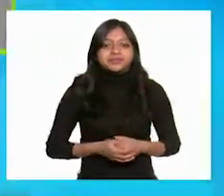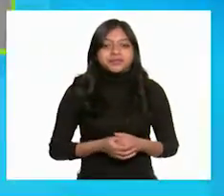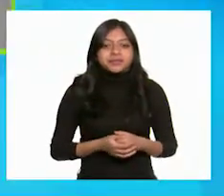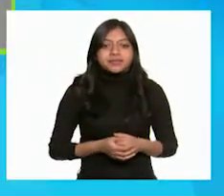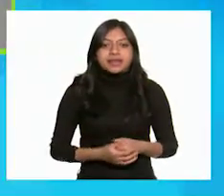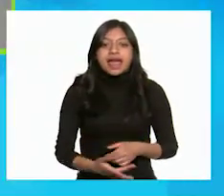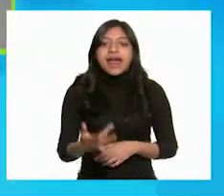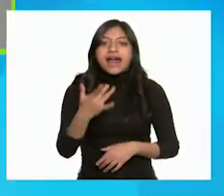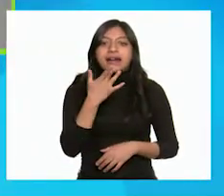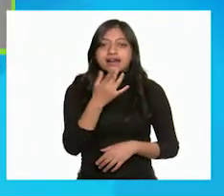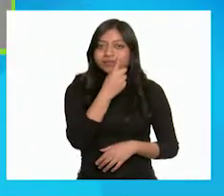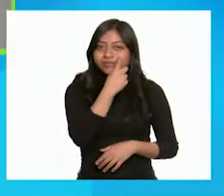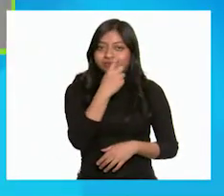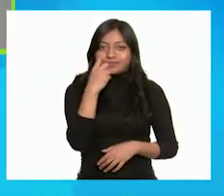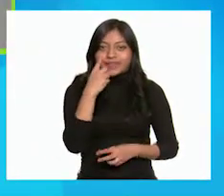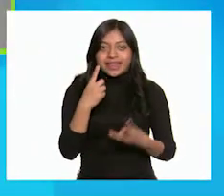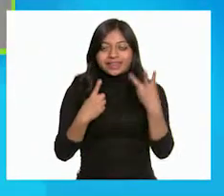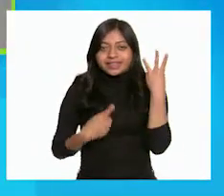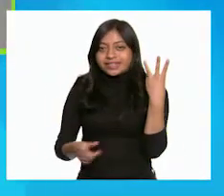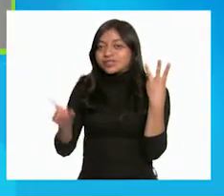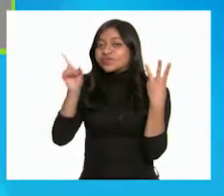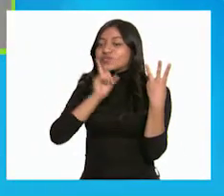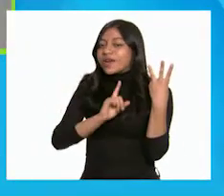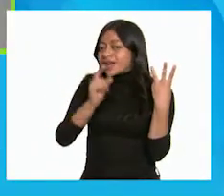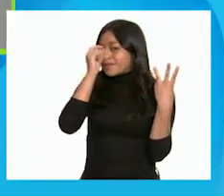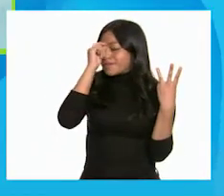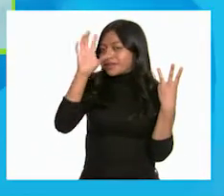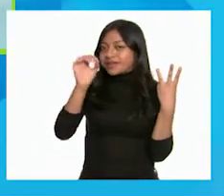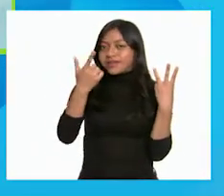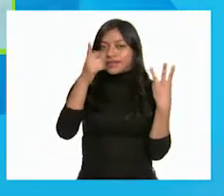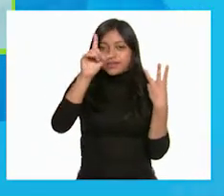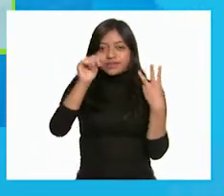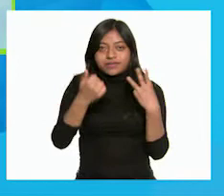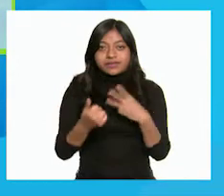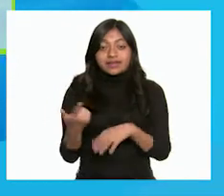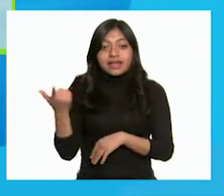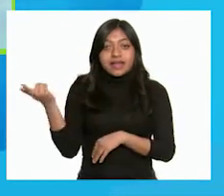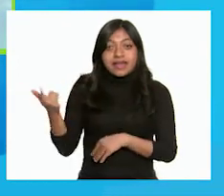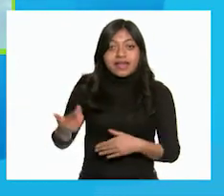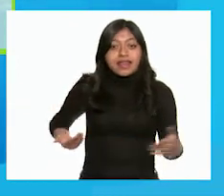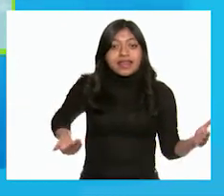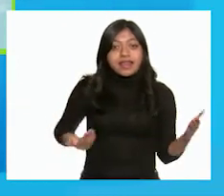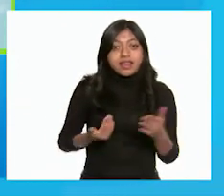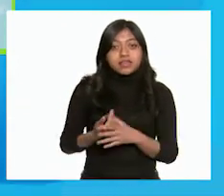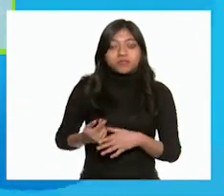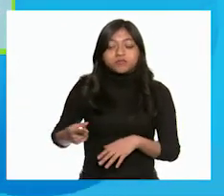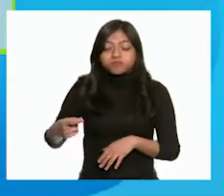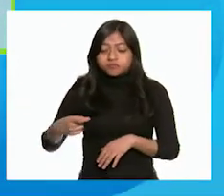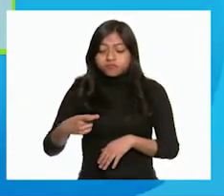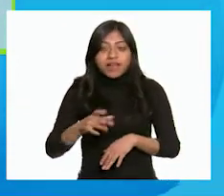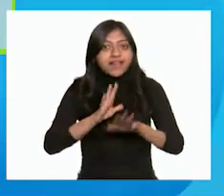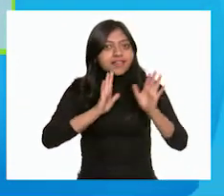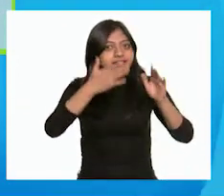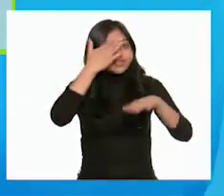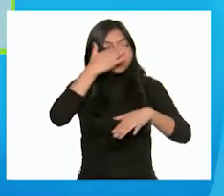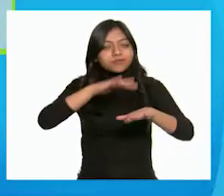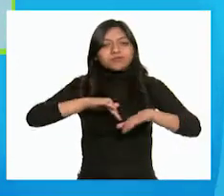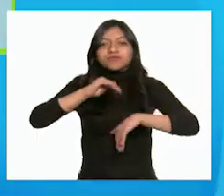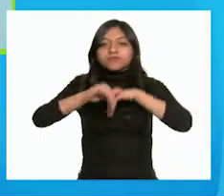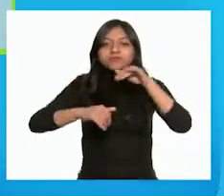Rana de Tres Ojos, de Olga de Dios. Desde que nació Renacuajo, ya sabía nadar.